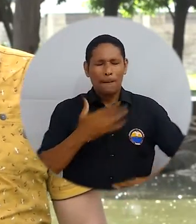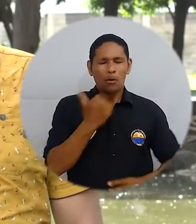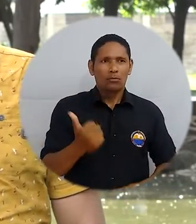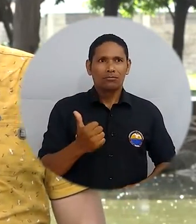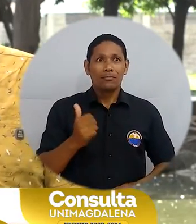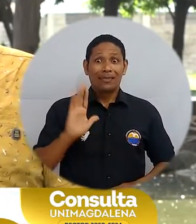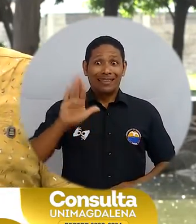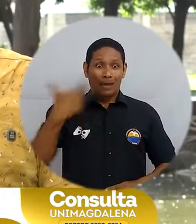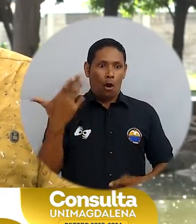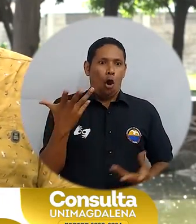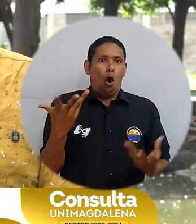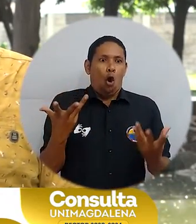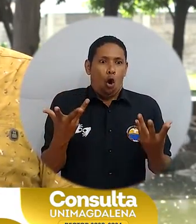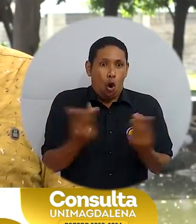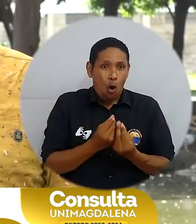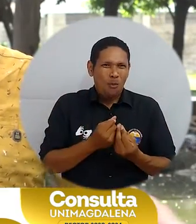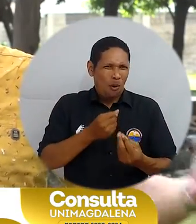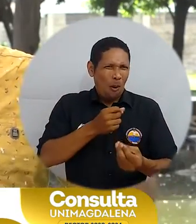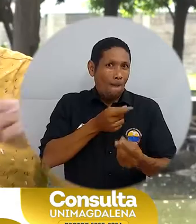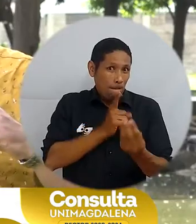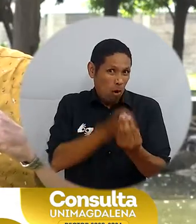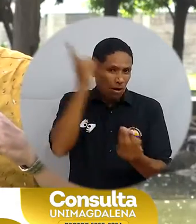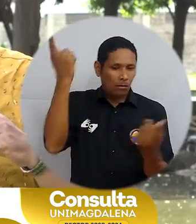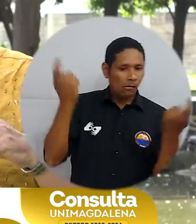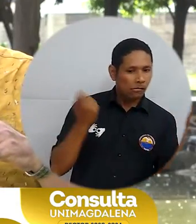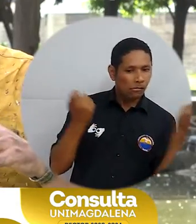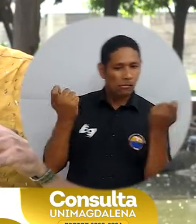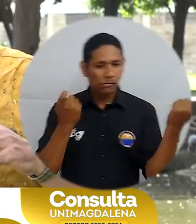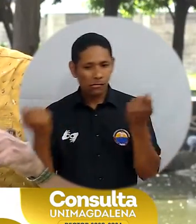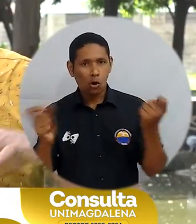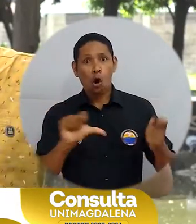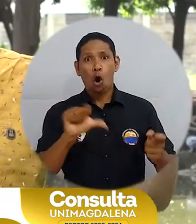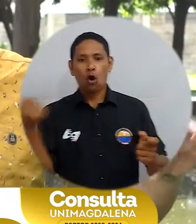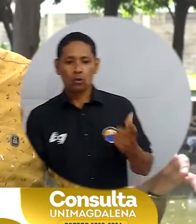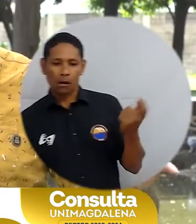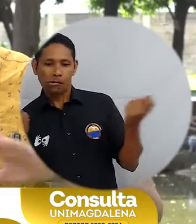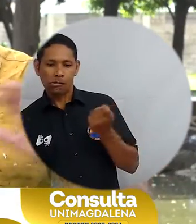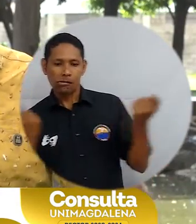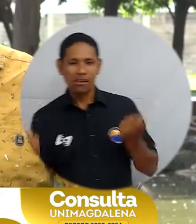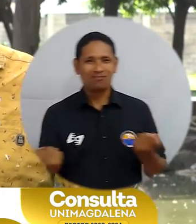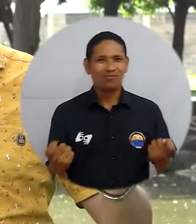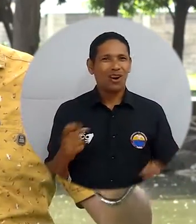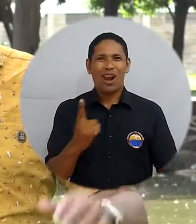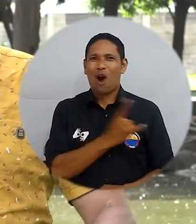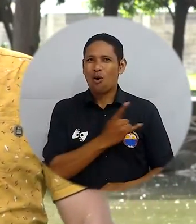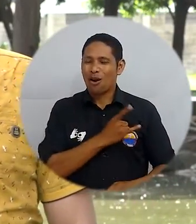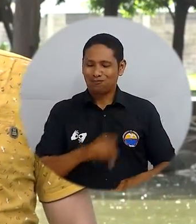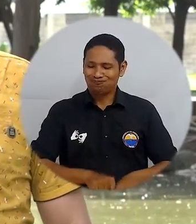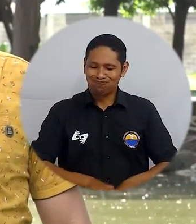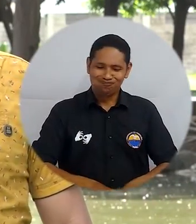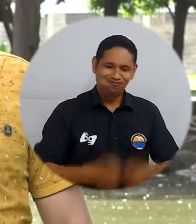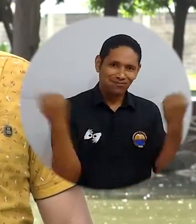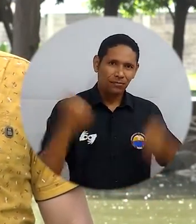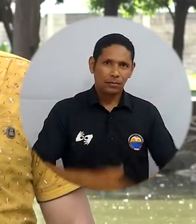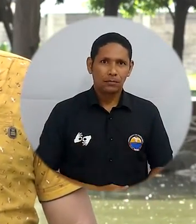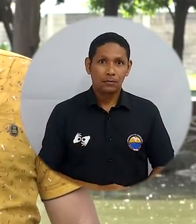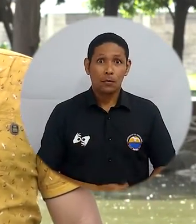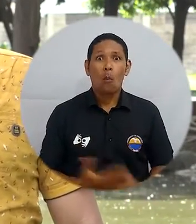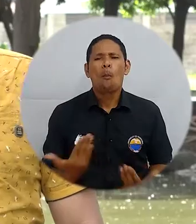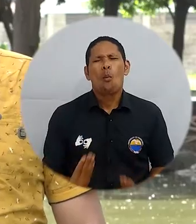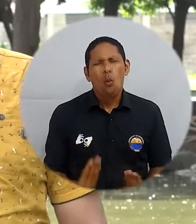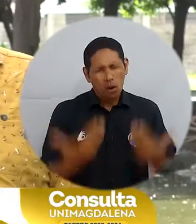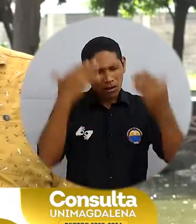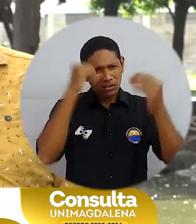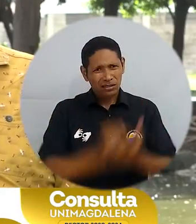Como la universidad se politice, es decir, sea manejada por un grupo político o por otro, cualquiera que sea, se nos daña la universidad.